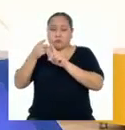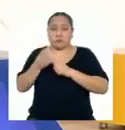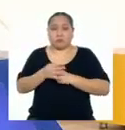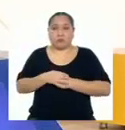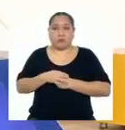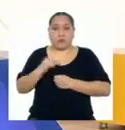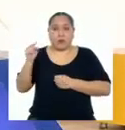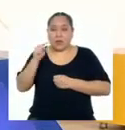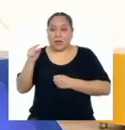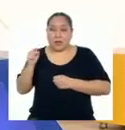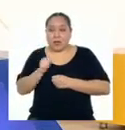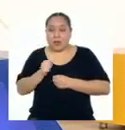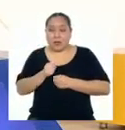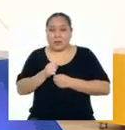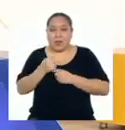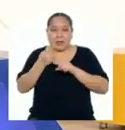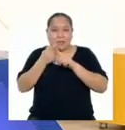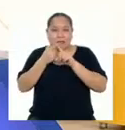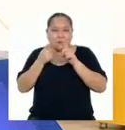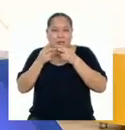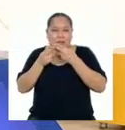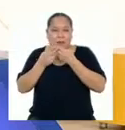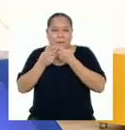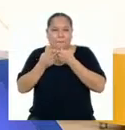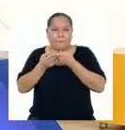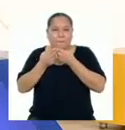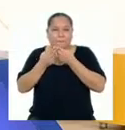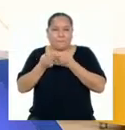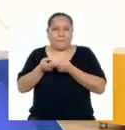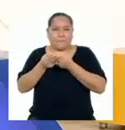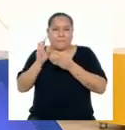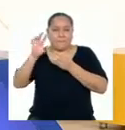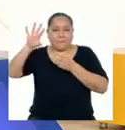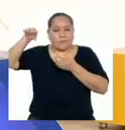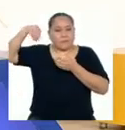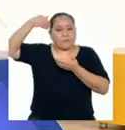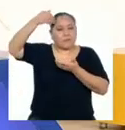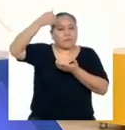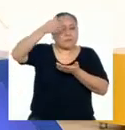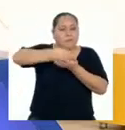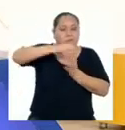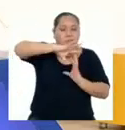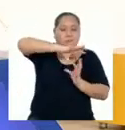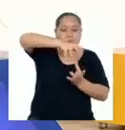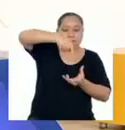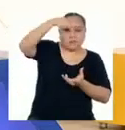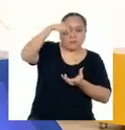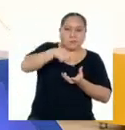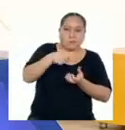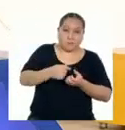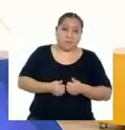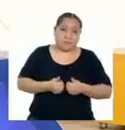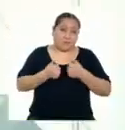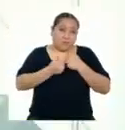Y que esta diferencia de masa es la energía que llega hasta nuestro planeta Y hace posible la vida